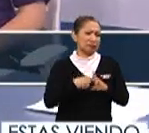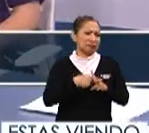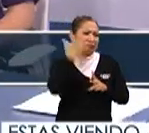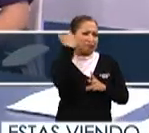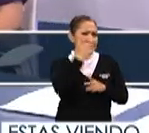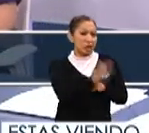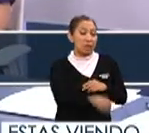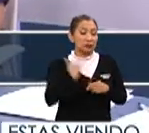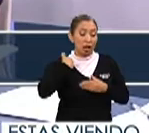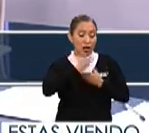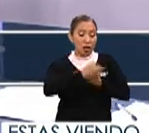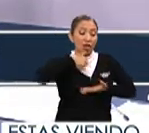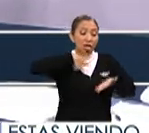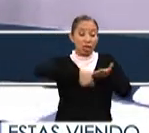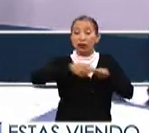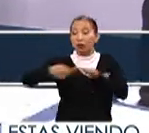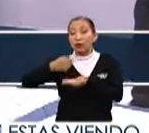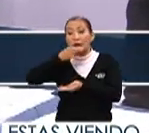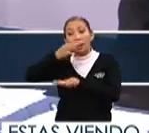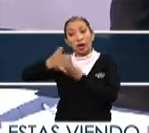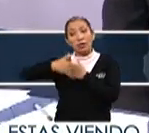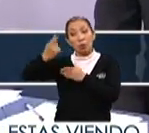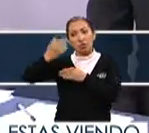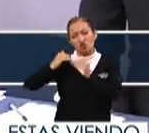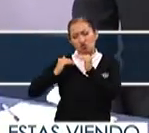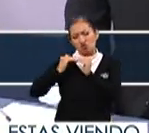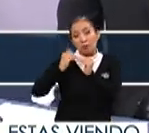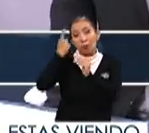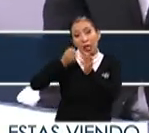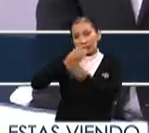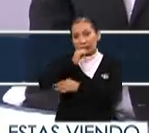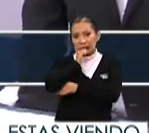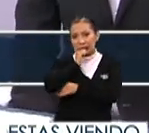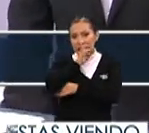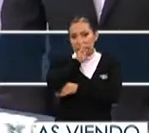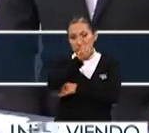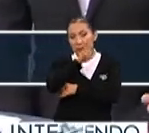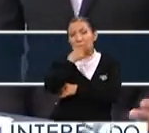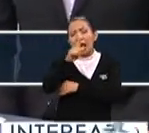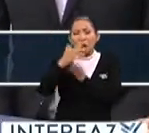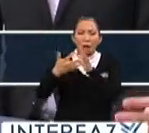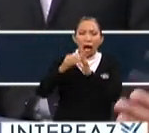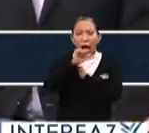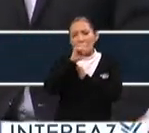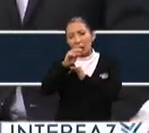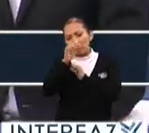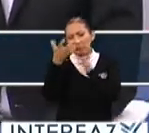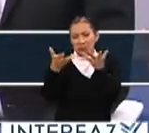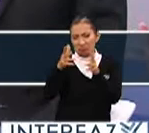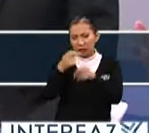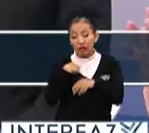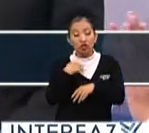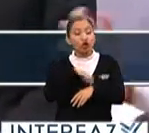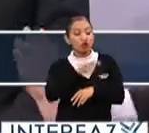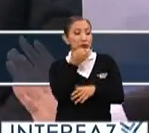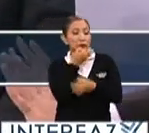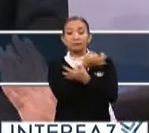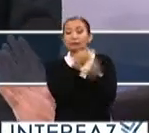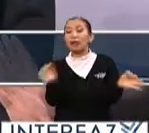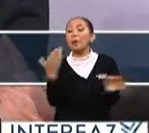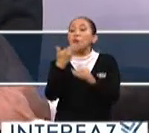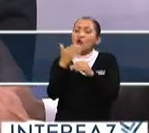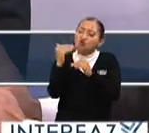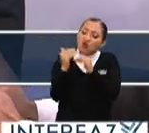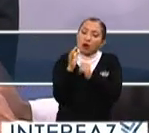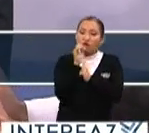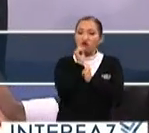Ellos nos van a dar el sobre y nos van a decir la consigna, este está muy cerrado para salir, pero la tendencia va entre A y B. Entonces nosotros diremos, está muy